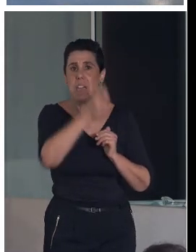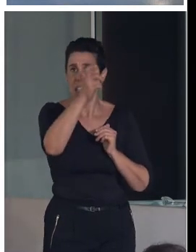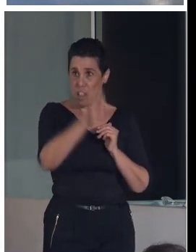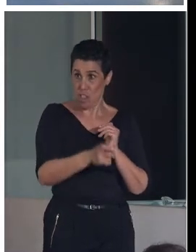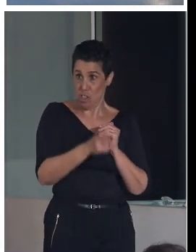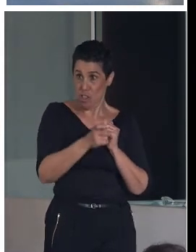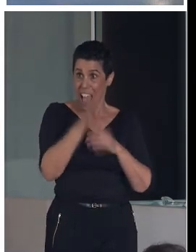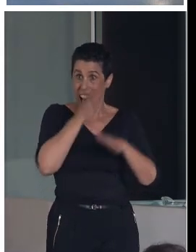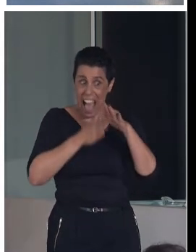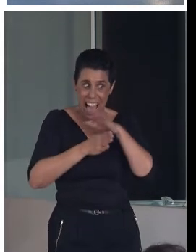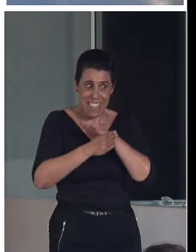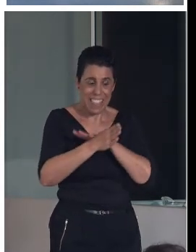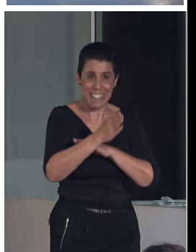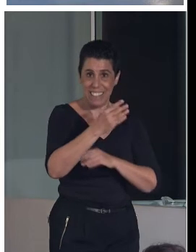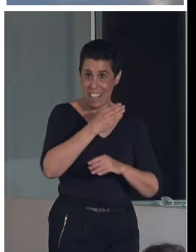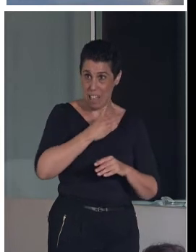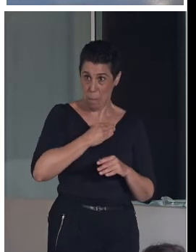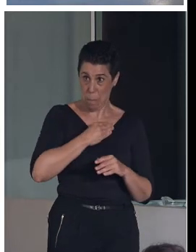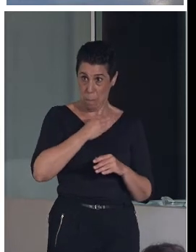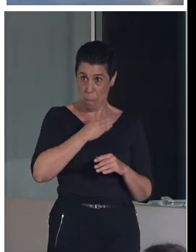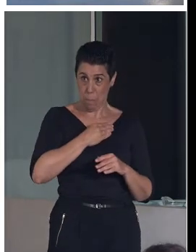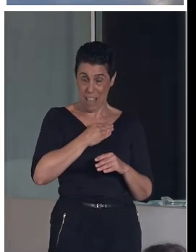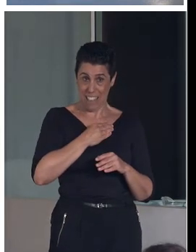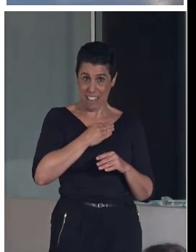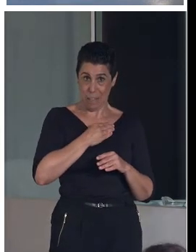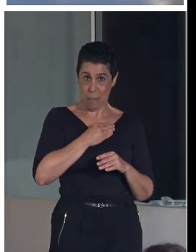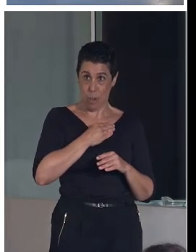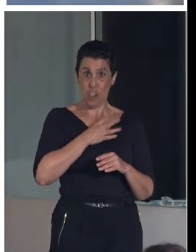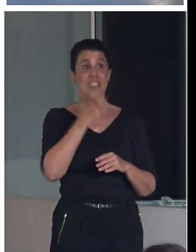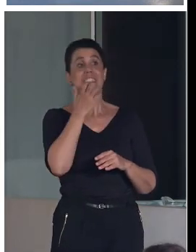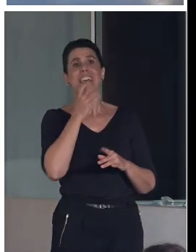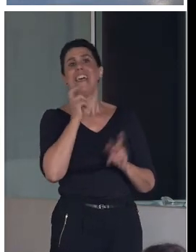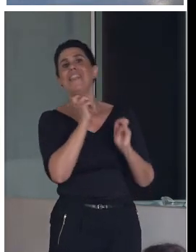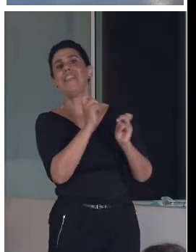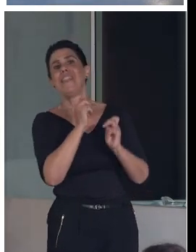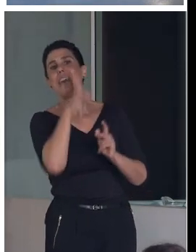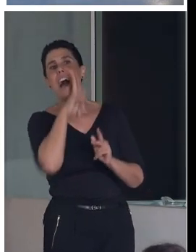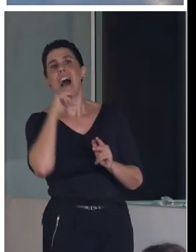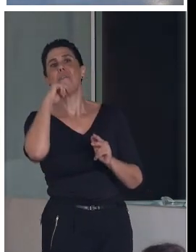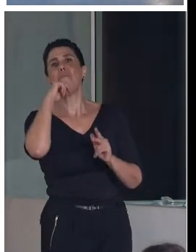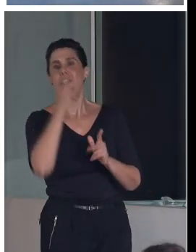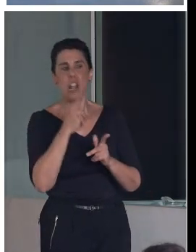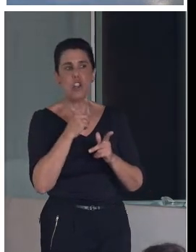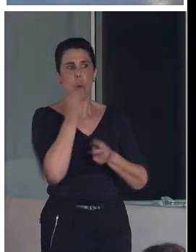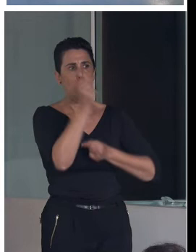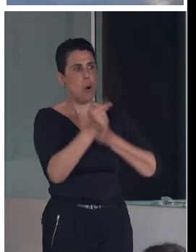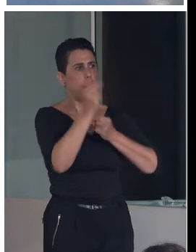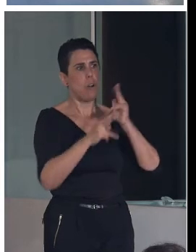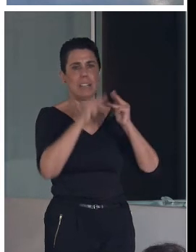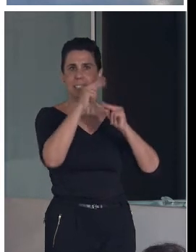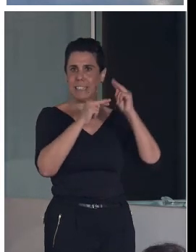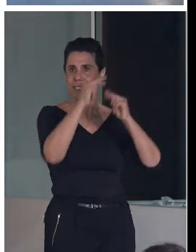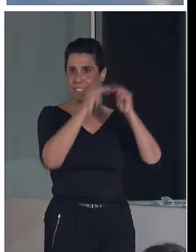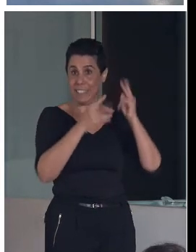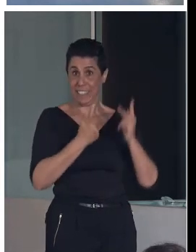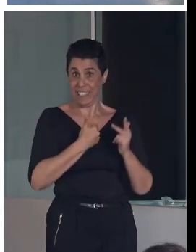al patrimonio genera otra vez más patrimonio. Entonces, estamos construyéndolo constantemente en la identidad,